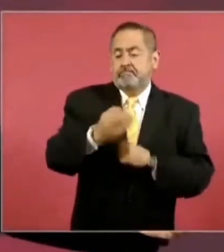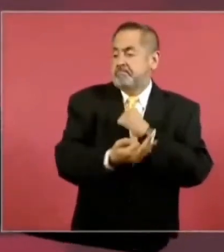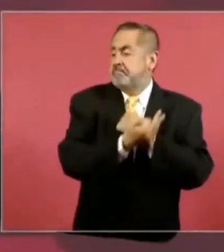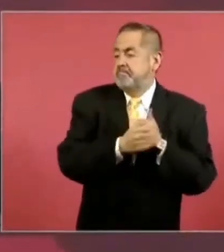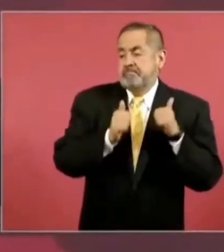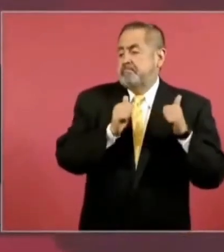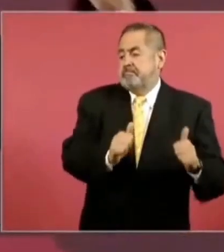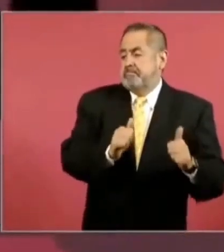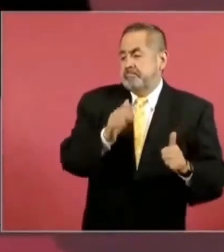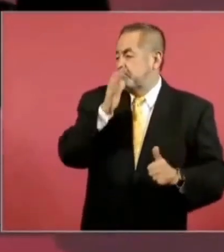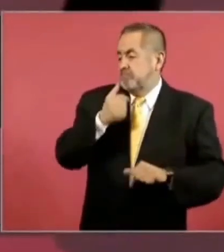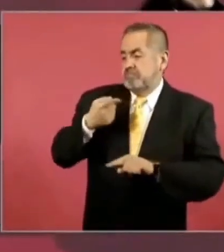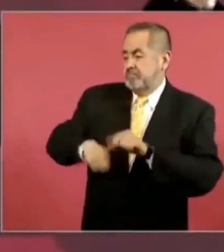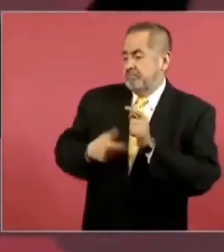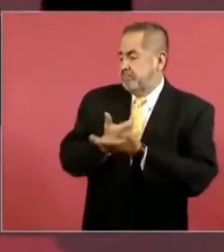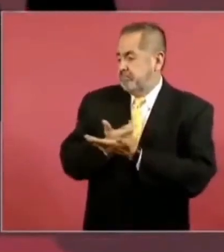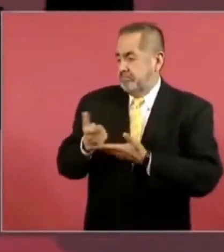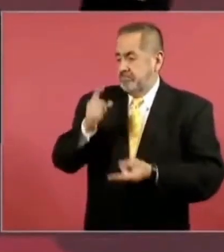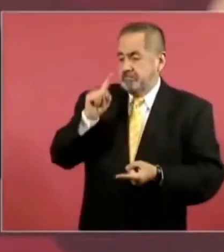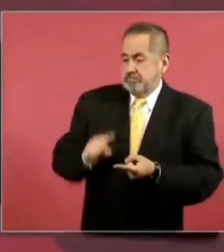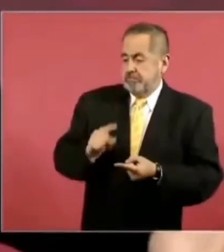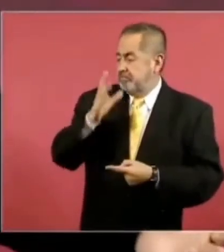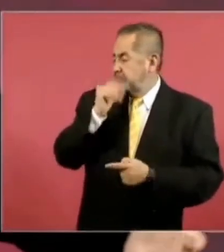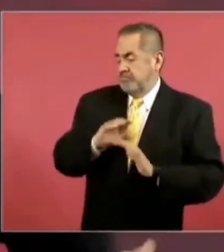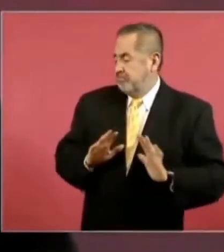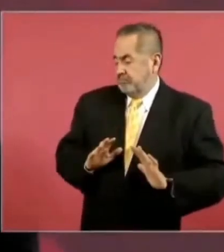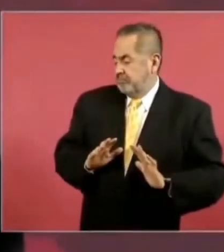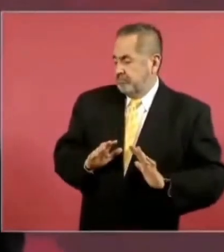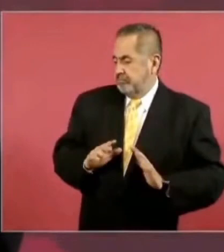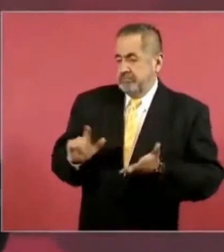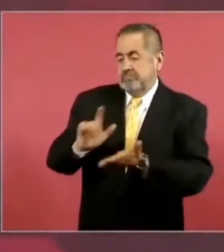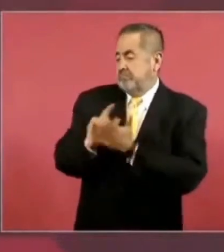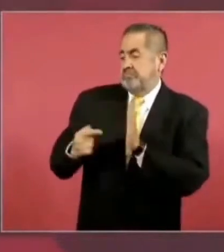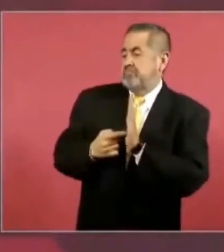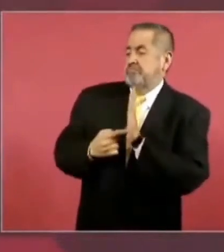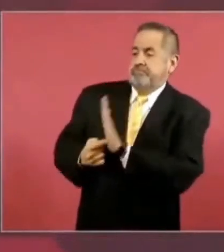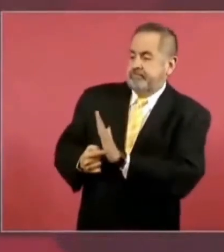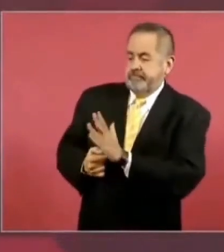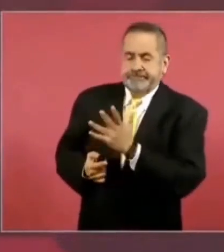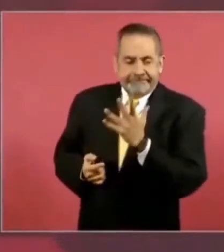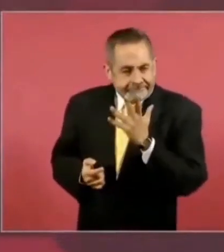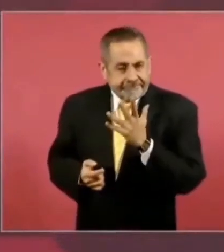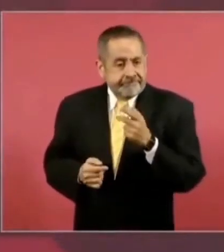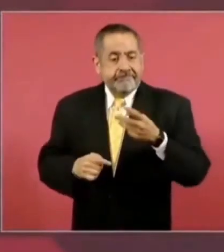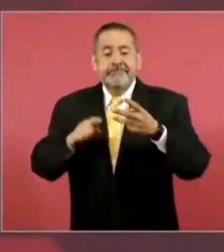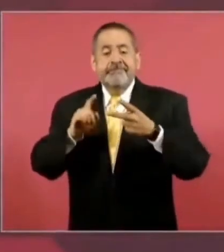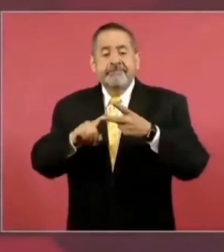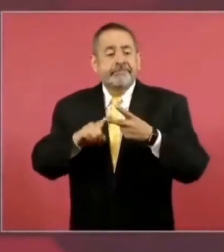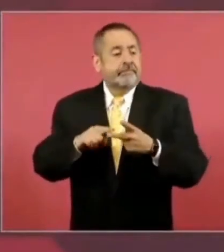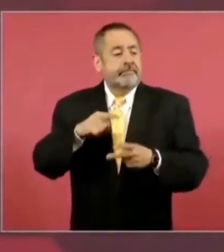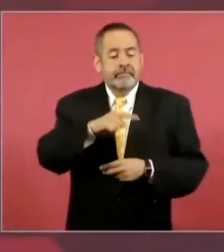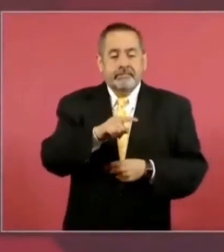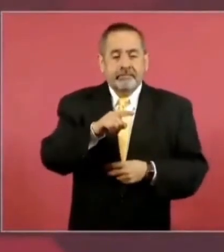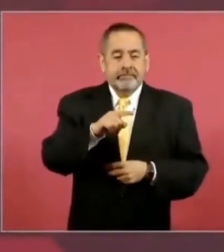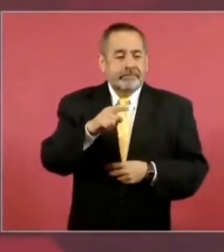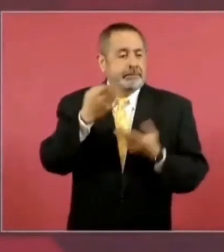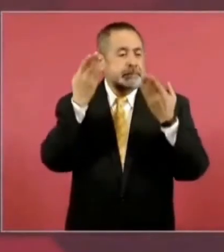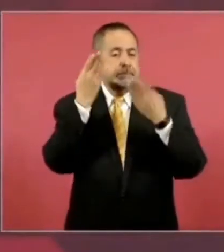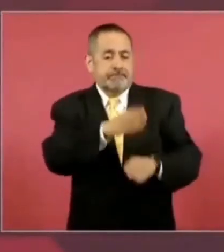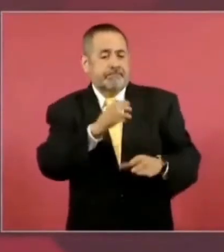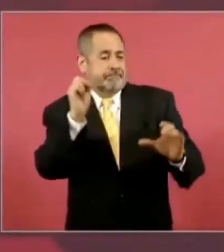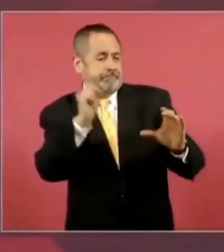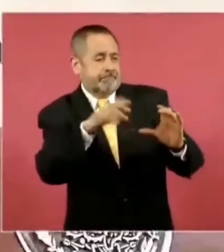y además mantienen un fideicomiso dos de 20 mil millones de pesos.